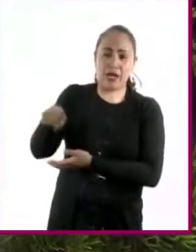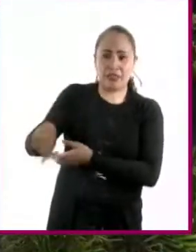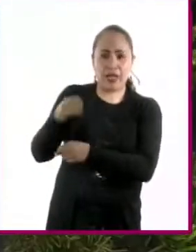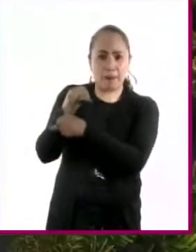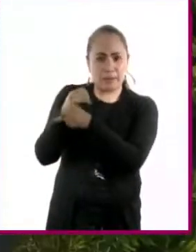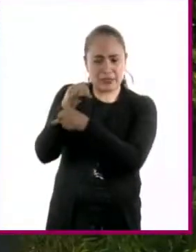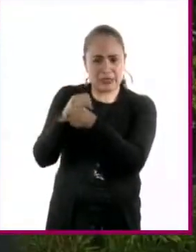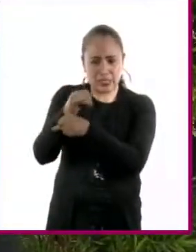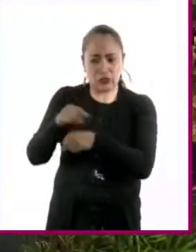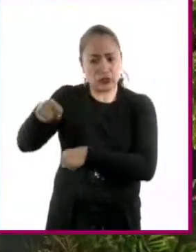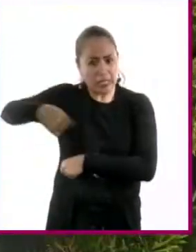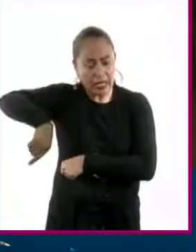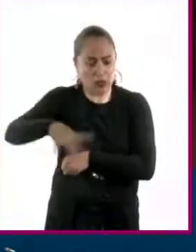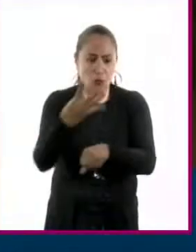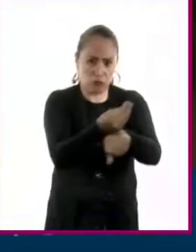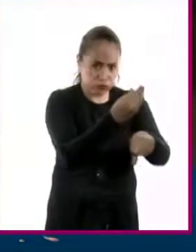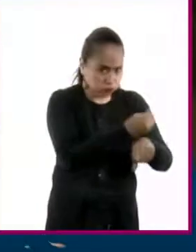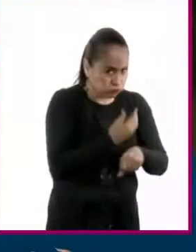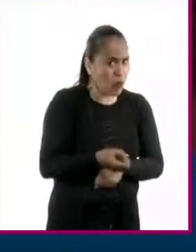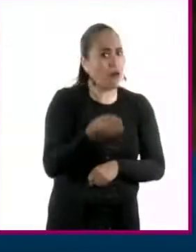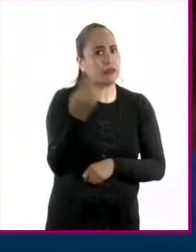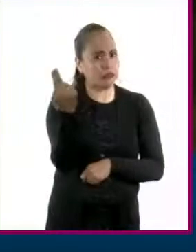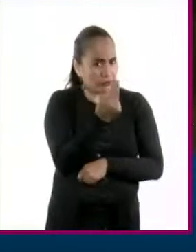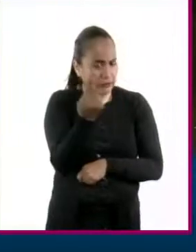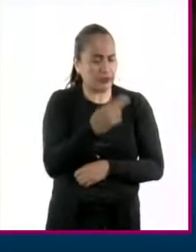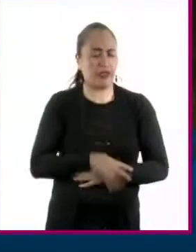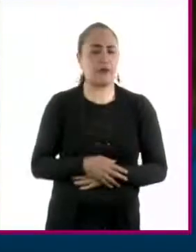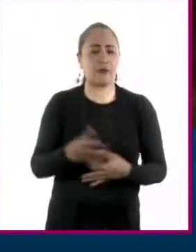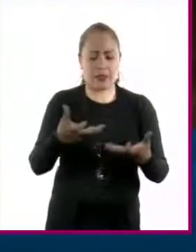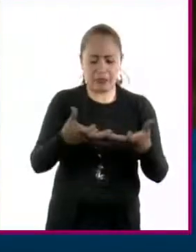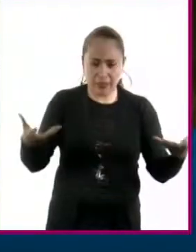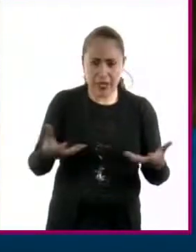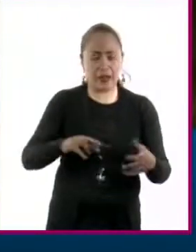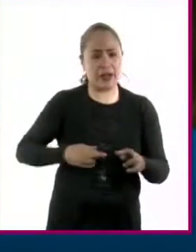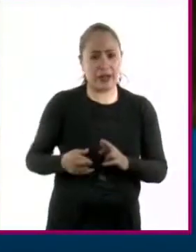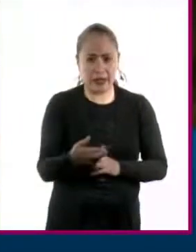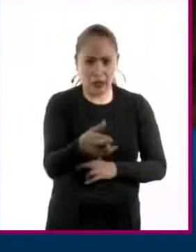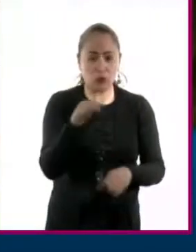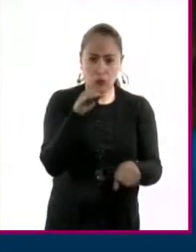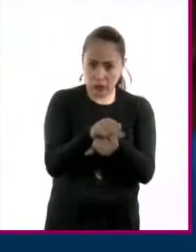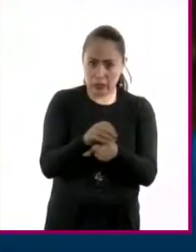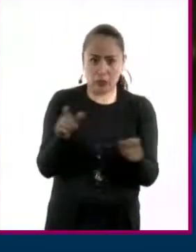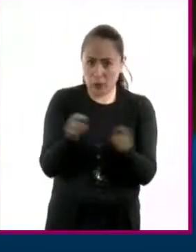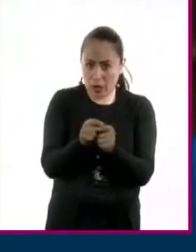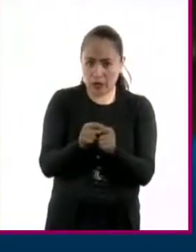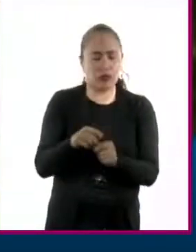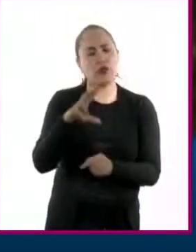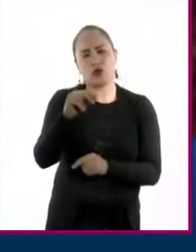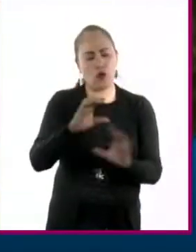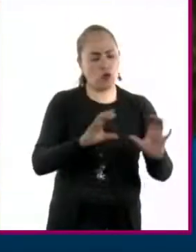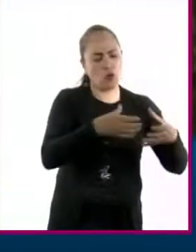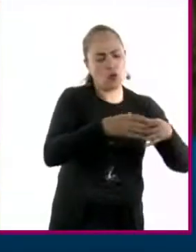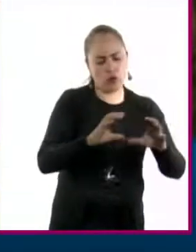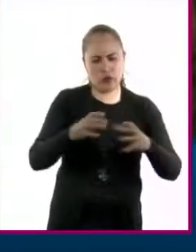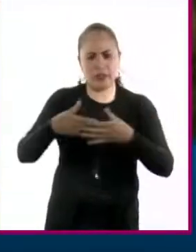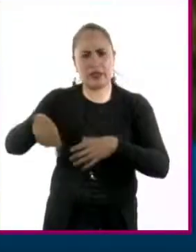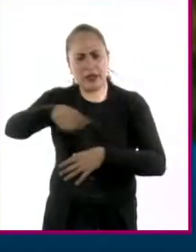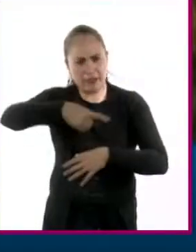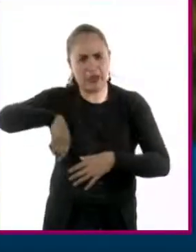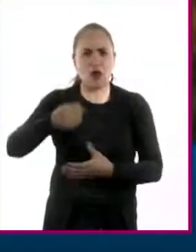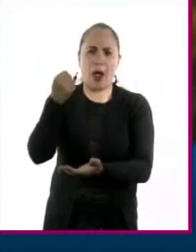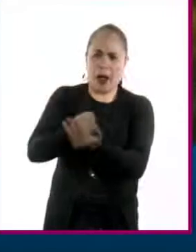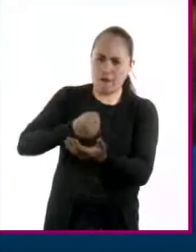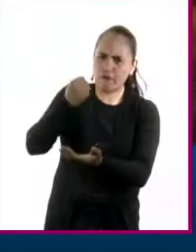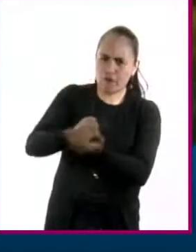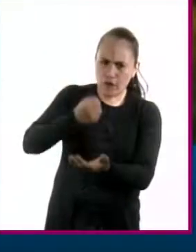forma de restaurar y reparar el daño. No solo la tierra y sus ríos estarían protegidos, sino que las comunidades afectadas también podrían exigir